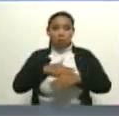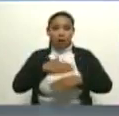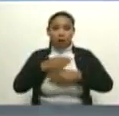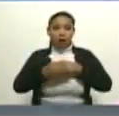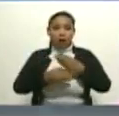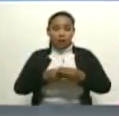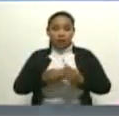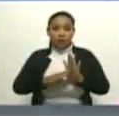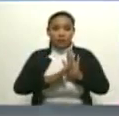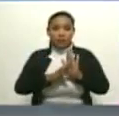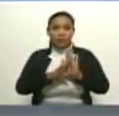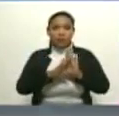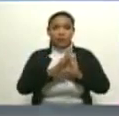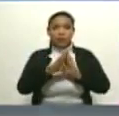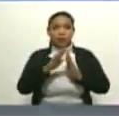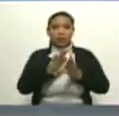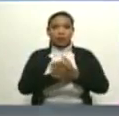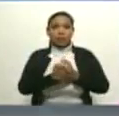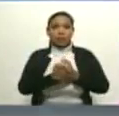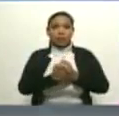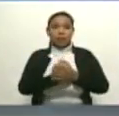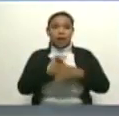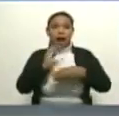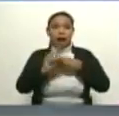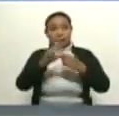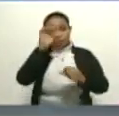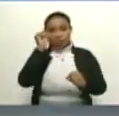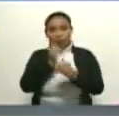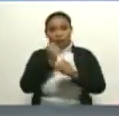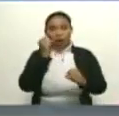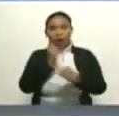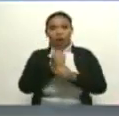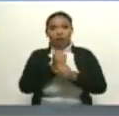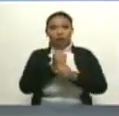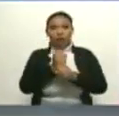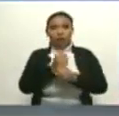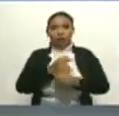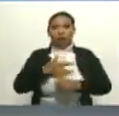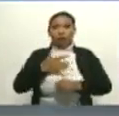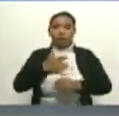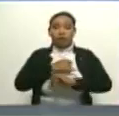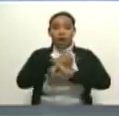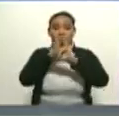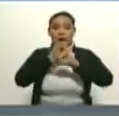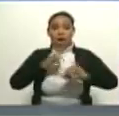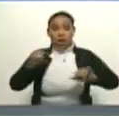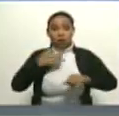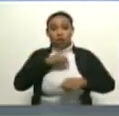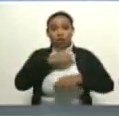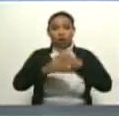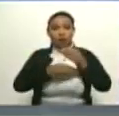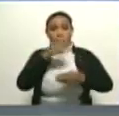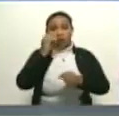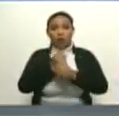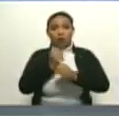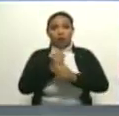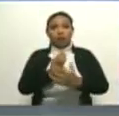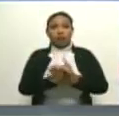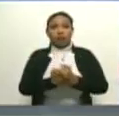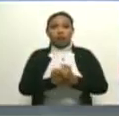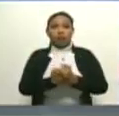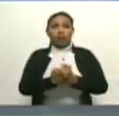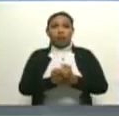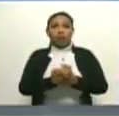útil, poder hacer su trabajo y sentirse contento con el trabajo que hacemos. Correcto.